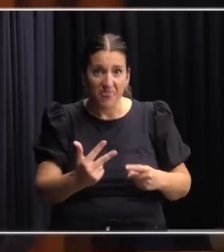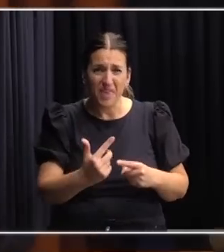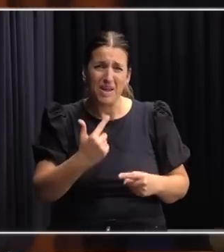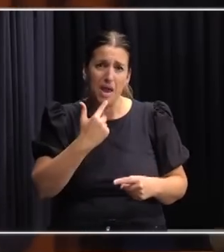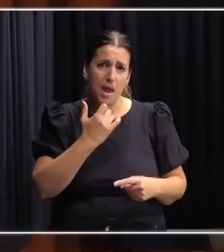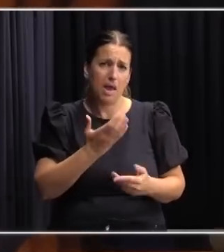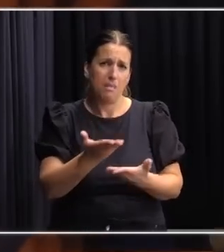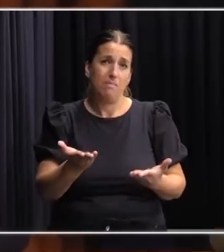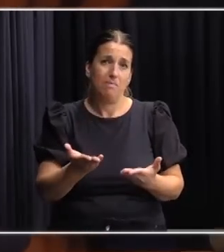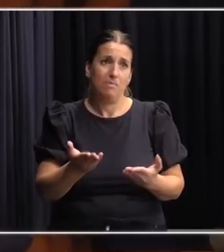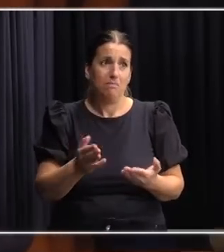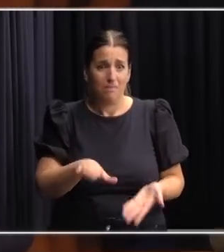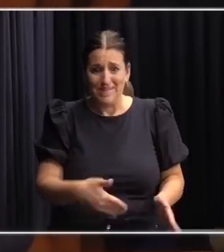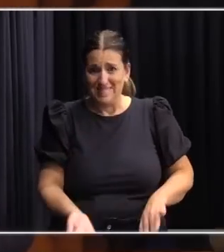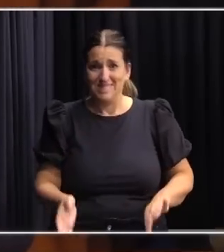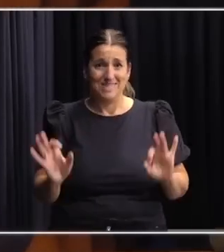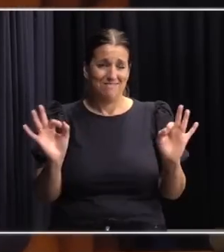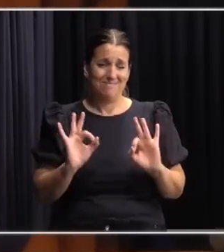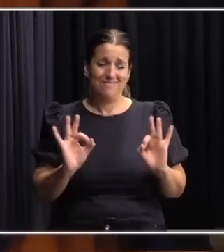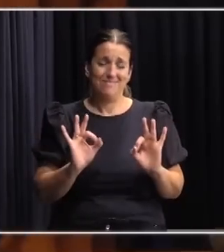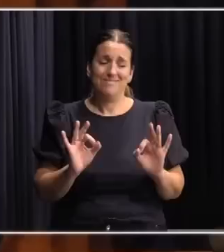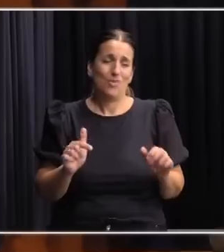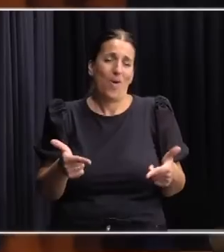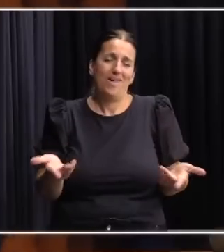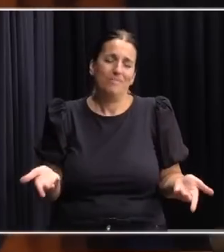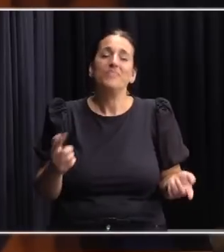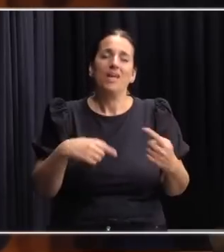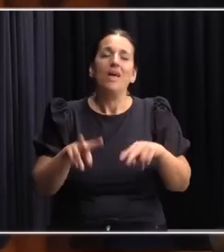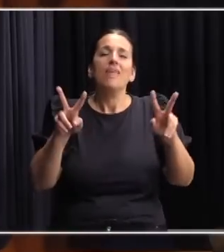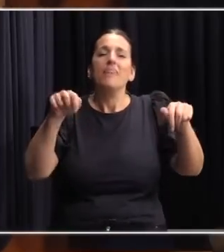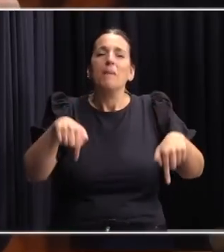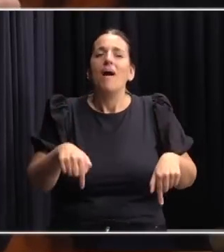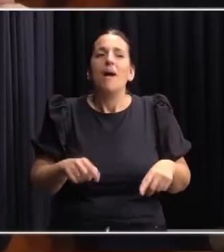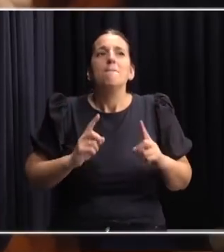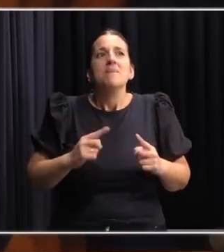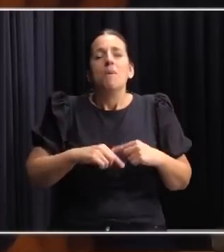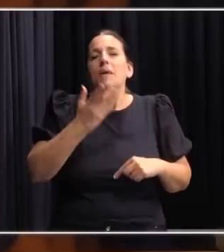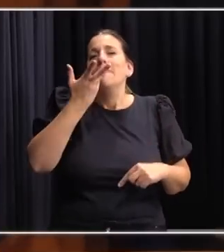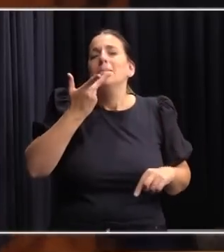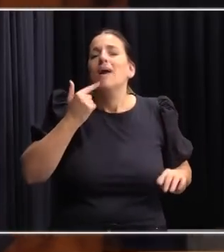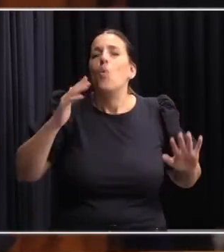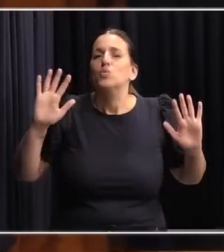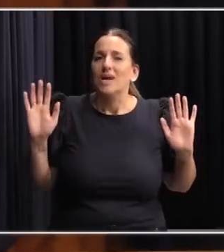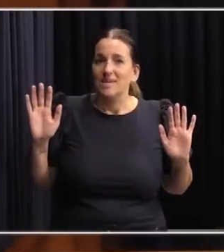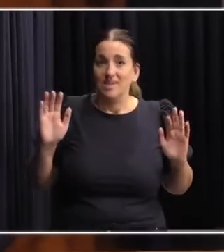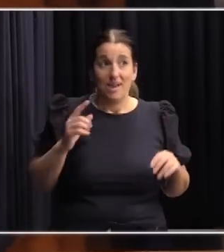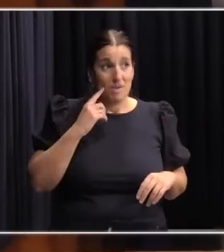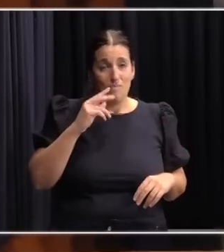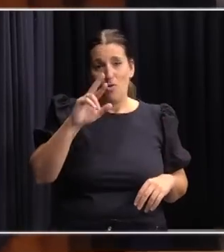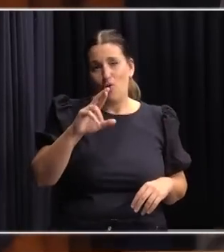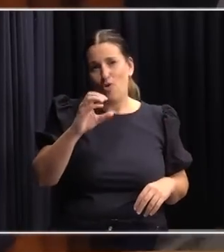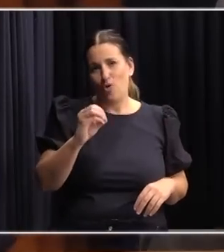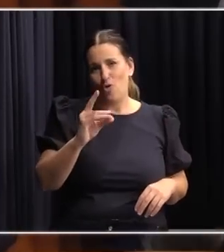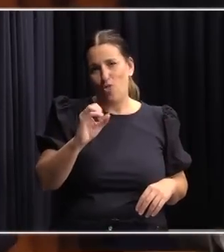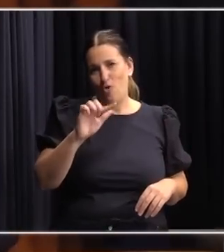tantos otros no se dieron. Sobre este tema puntualmente me gustaría que Rodolfo me